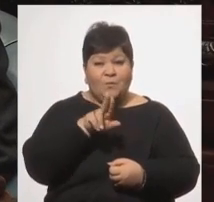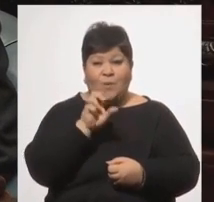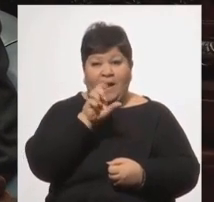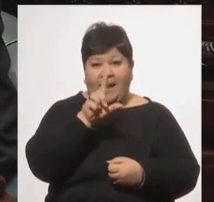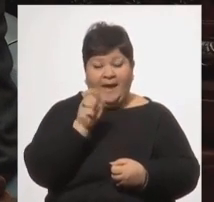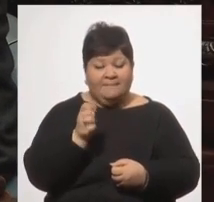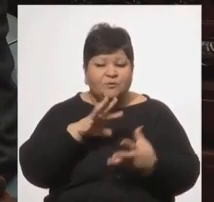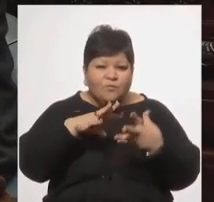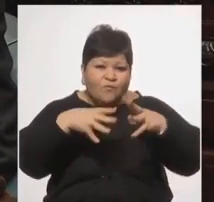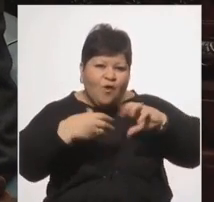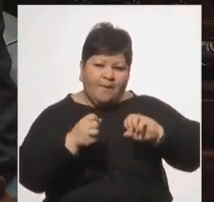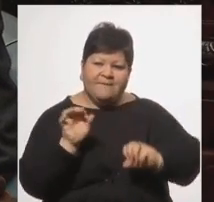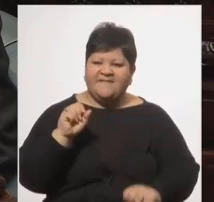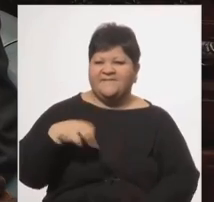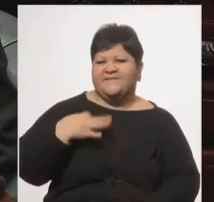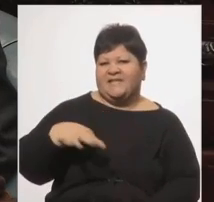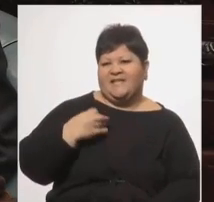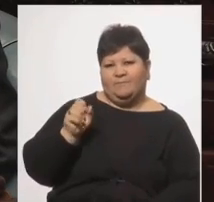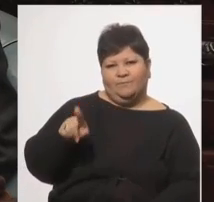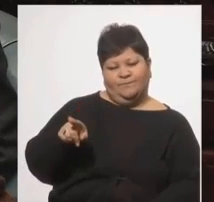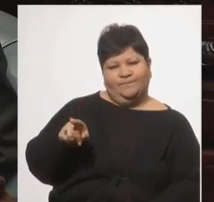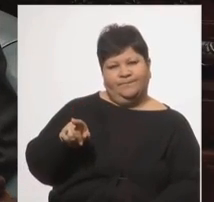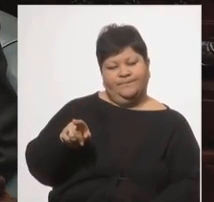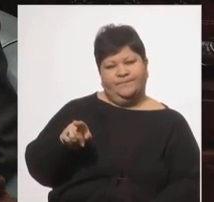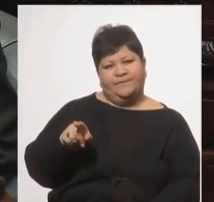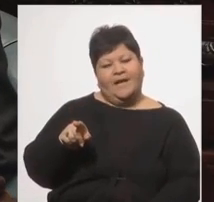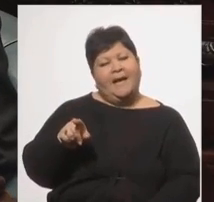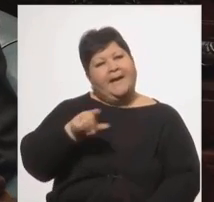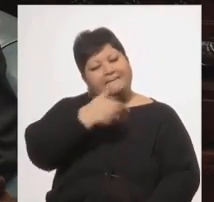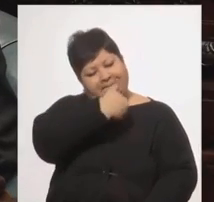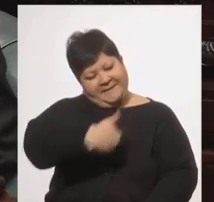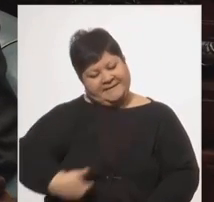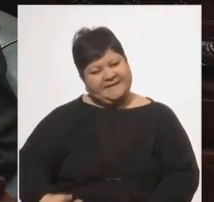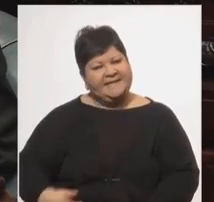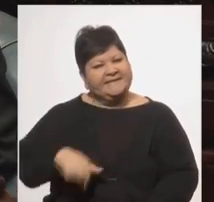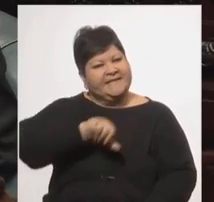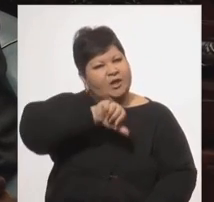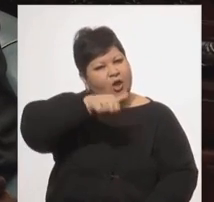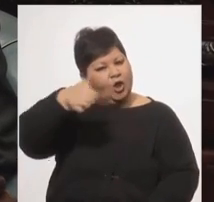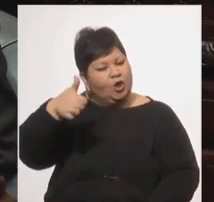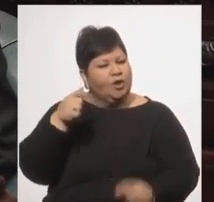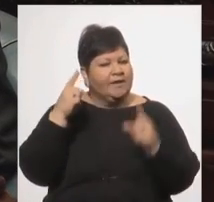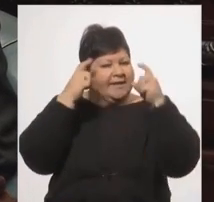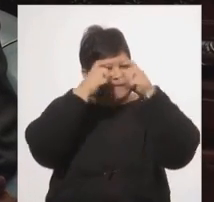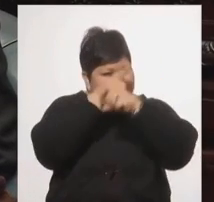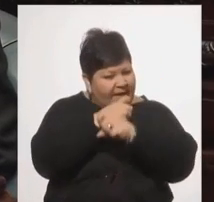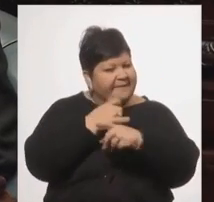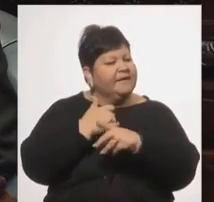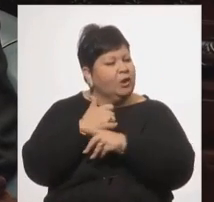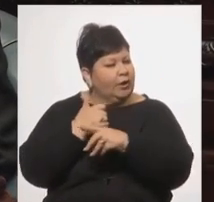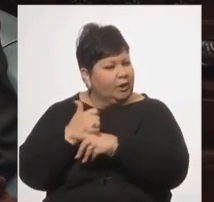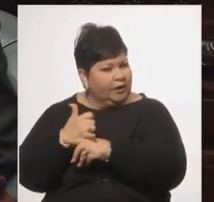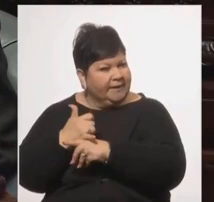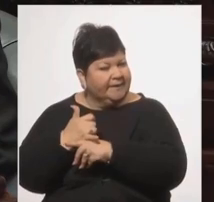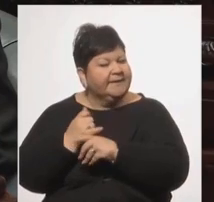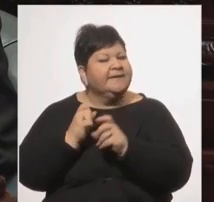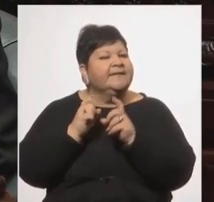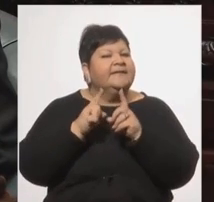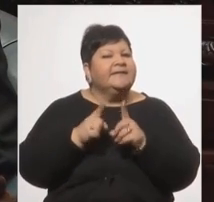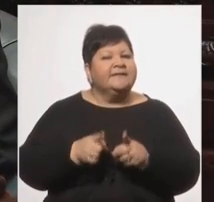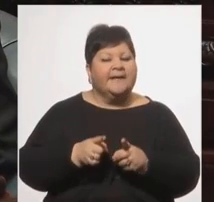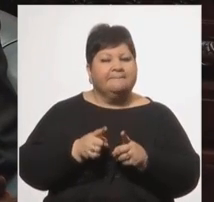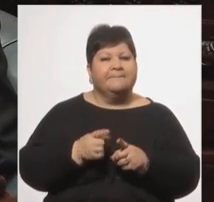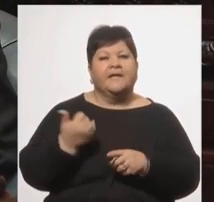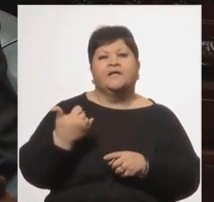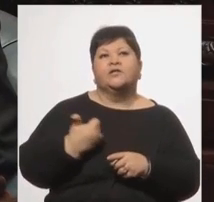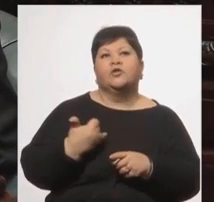Su presidencia los logros y por qué no las dificultades y errores así como la visibilidad internacional con